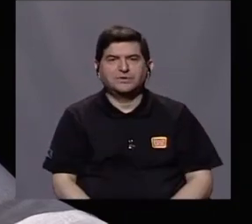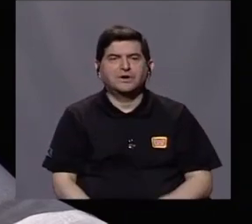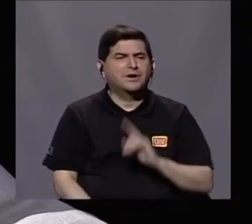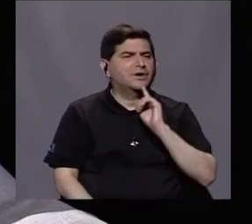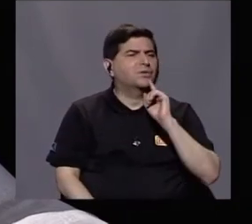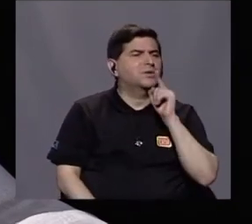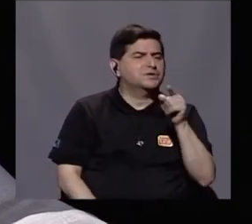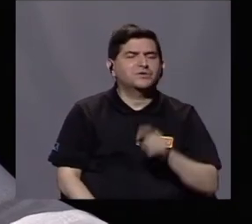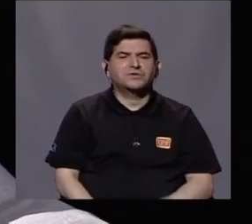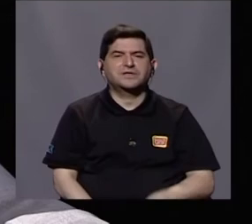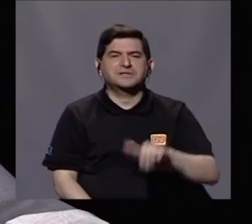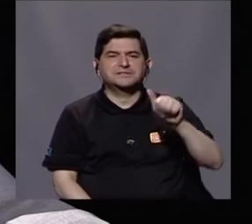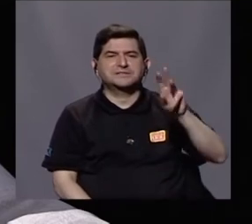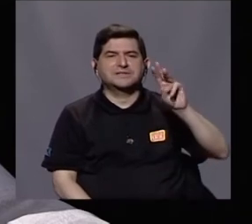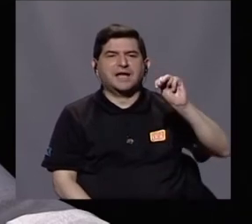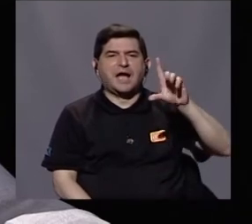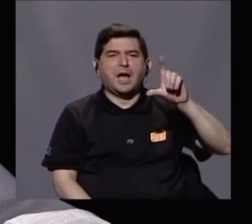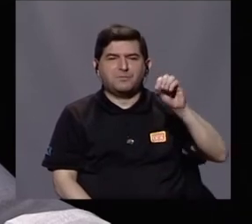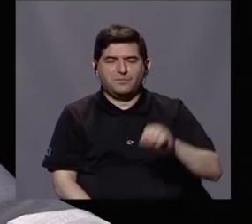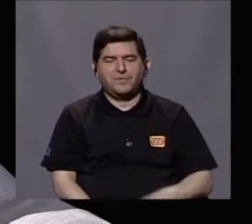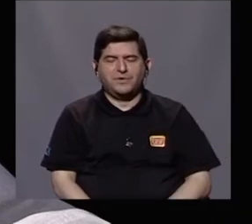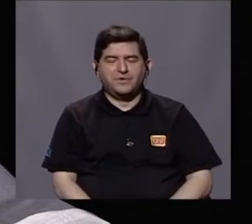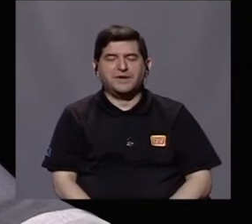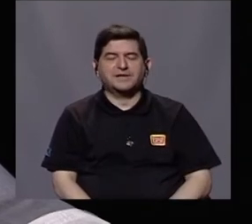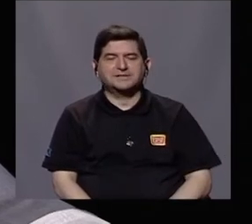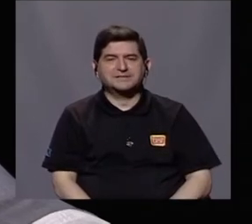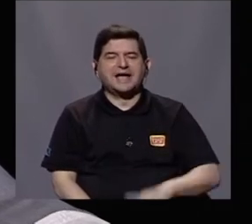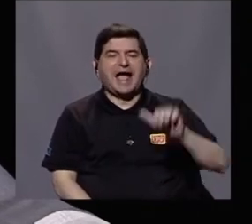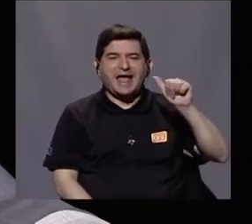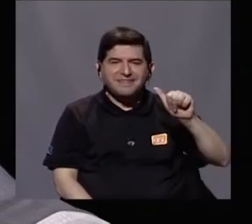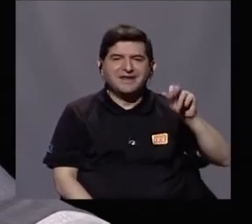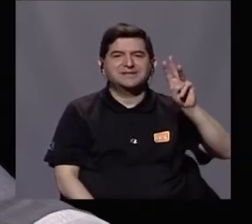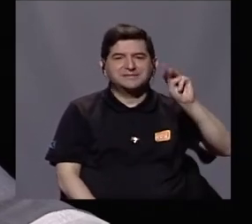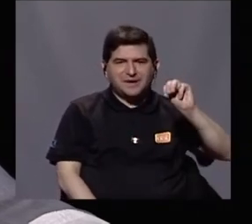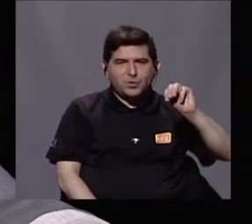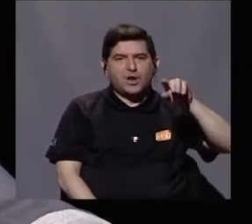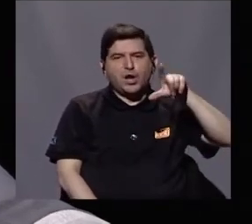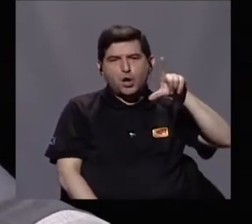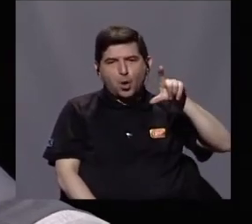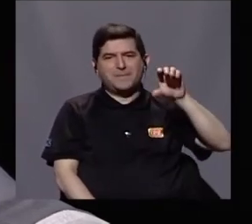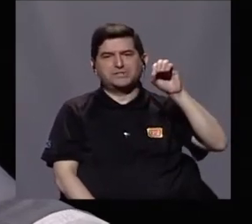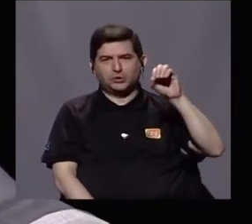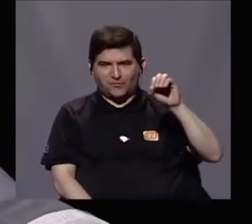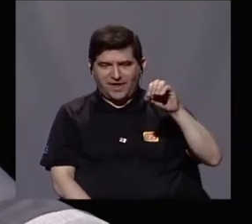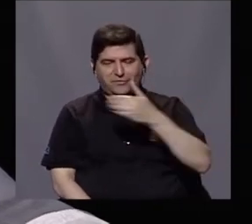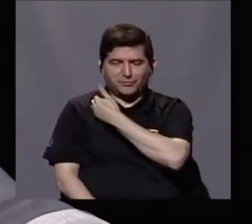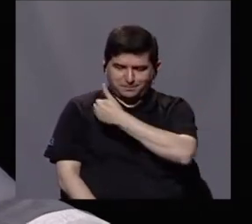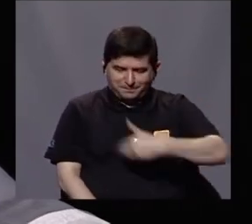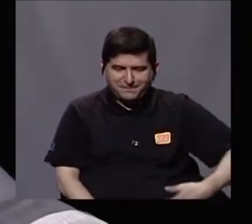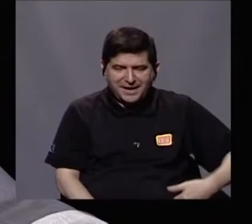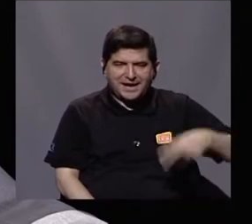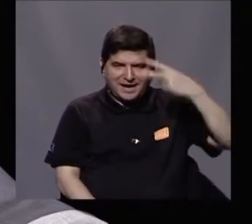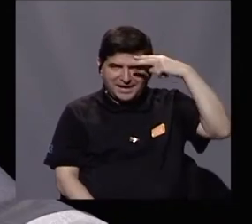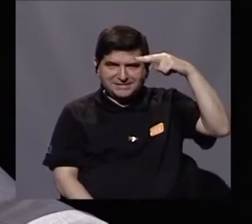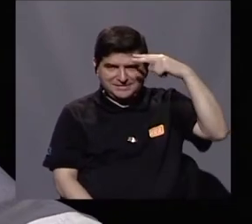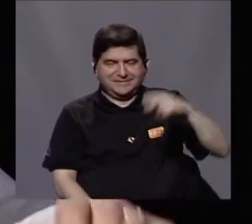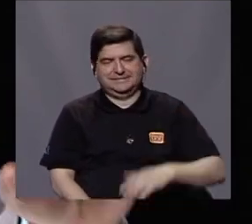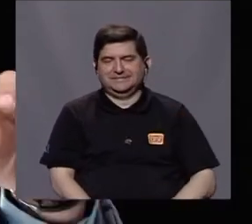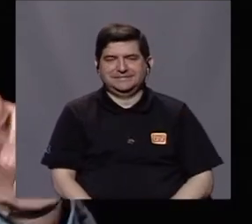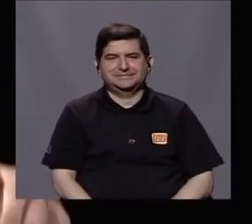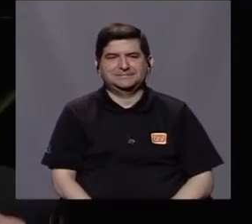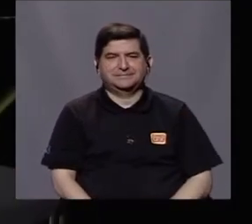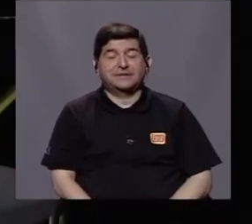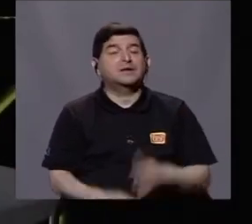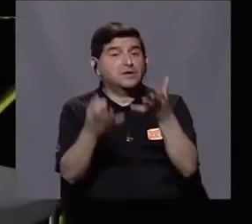Alex se refiere a AMLO, se refiere a Andrés Manuel López Obrador, que es el presidente de México. El presidente de México. y que